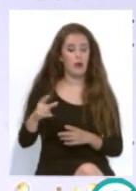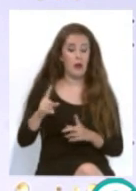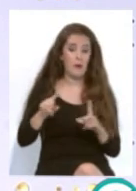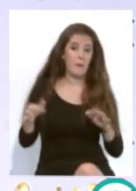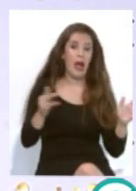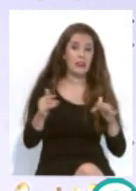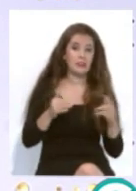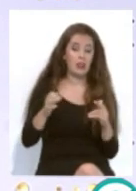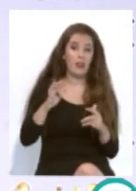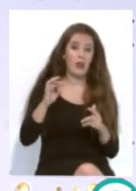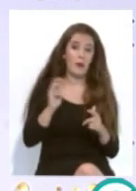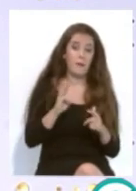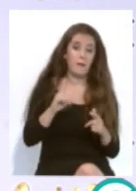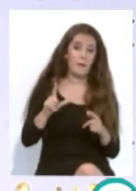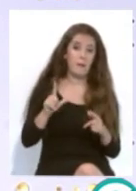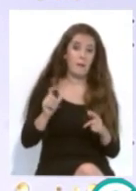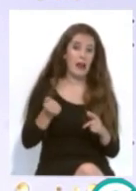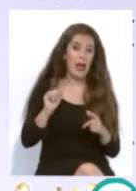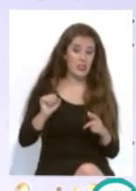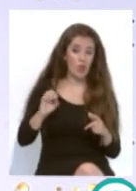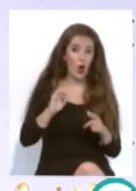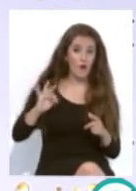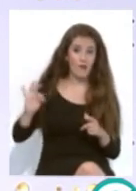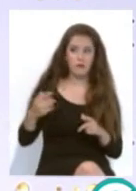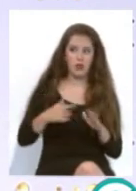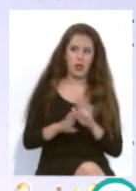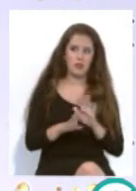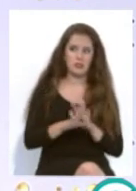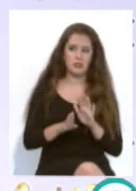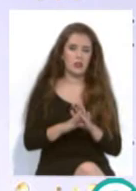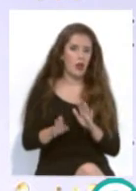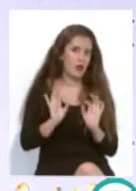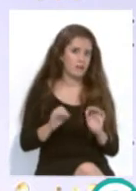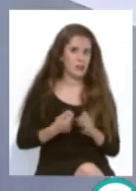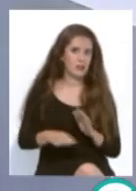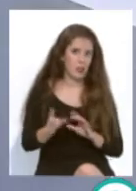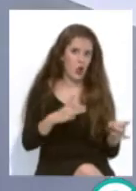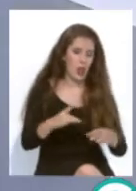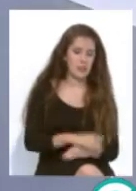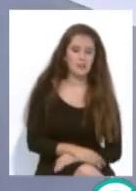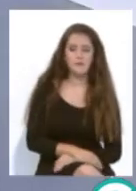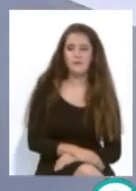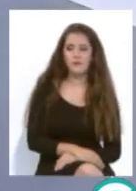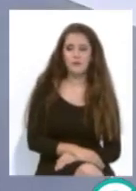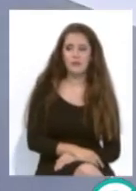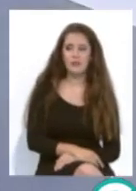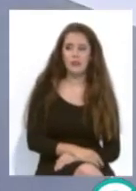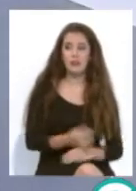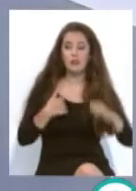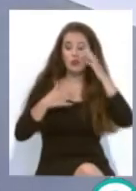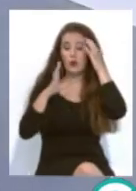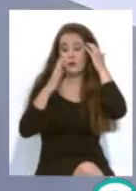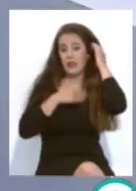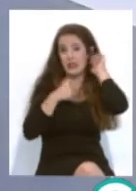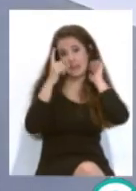fue el que estuvo marcando los goles y nada, esperar que siga con esa racha. Esperemos que siga con esa racha. Yo también le quería hoy